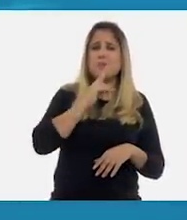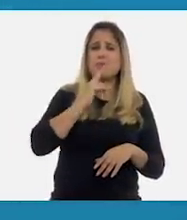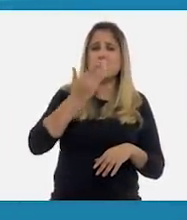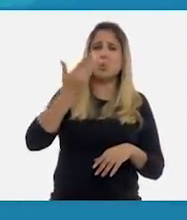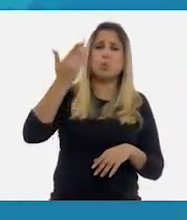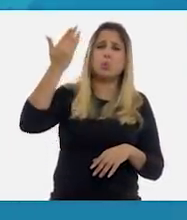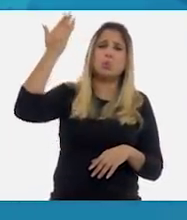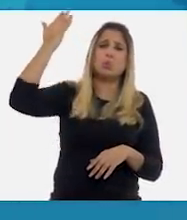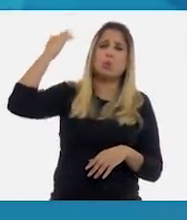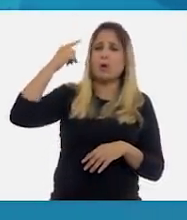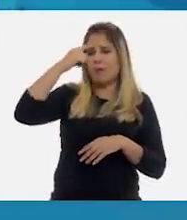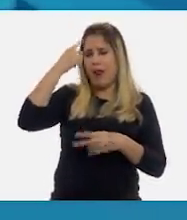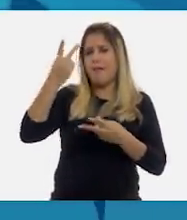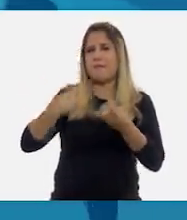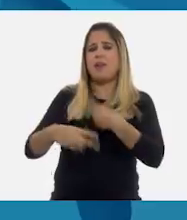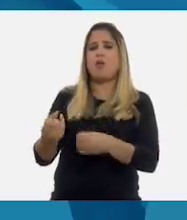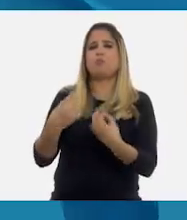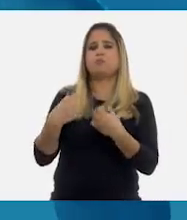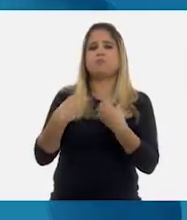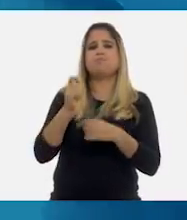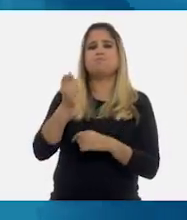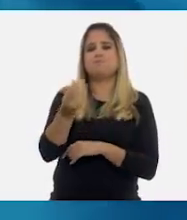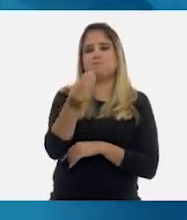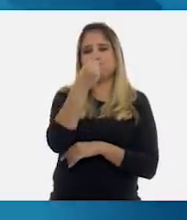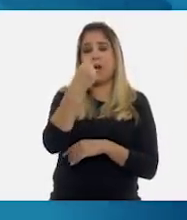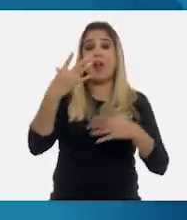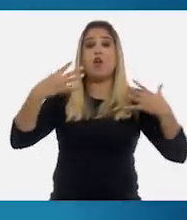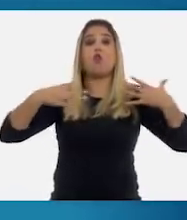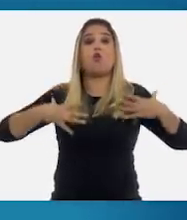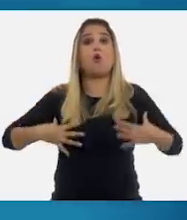prehistóricos para obtener alimento y vestido.